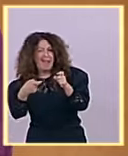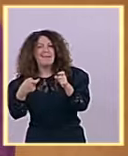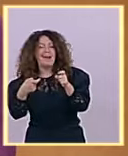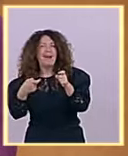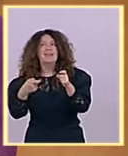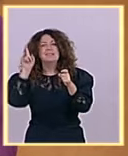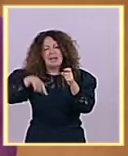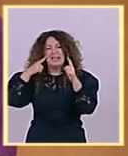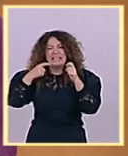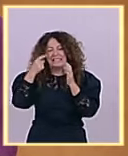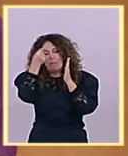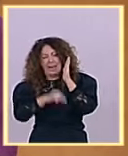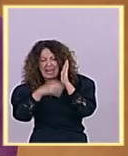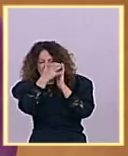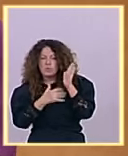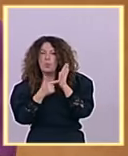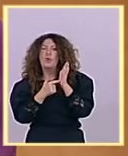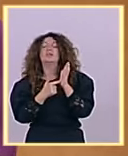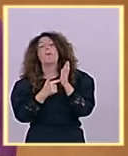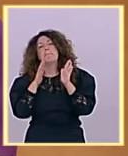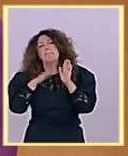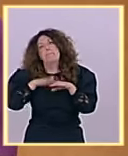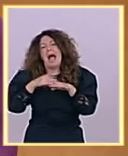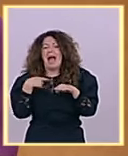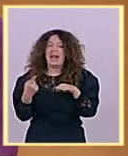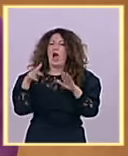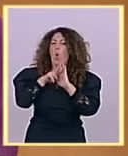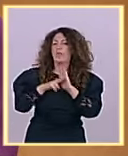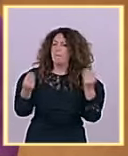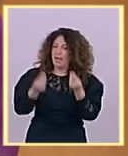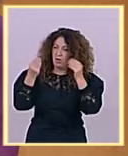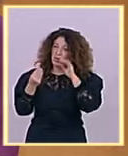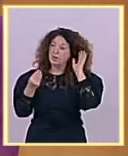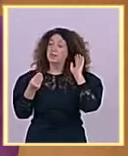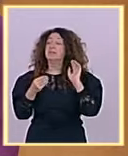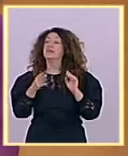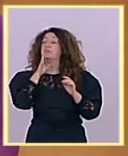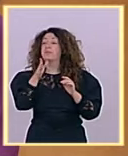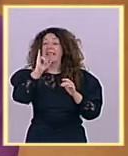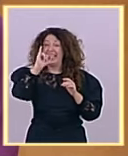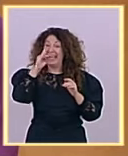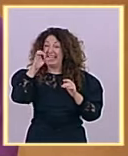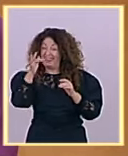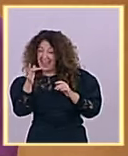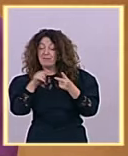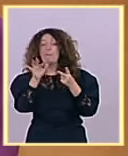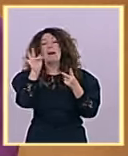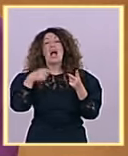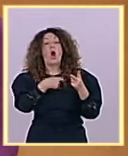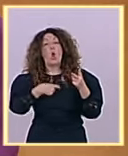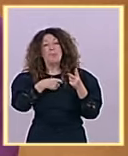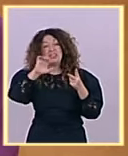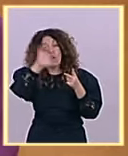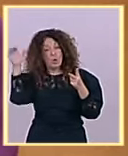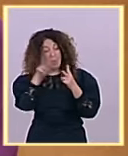condiciones por cierto señor Feijó la AIREF y la Comisión Europea ha avalado el escenario presupuestario se lo